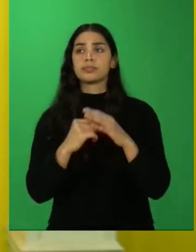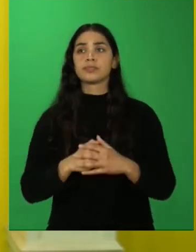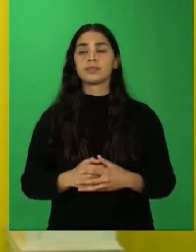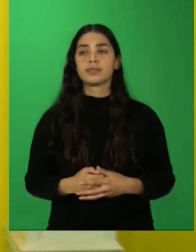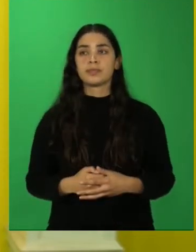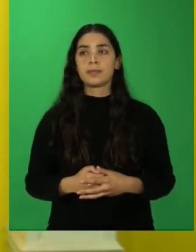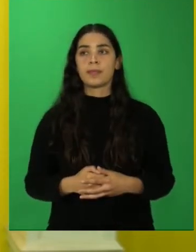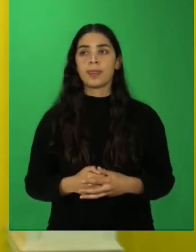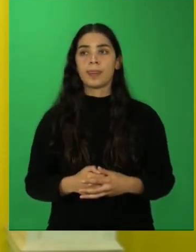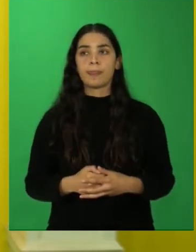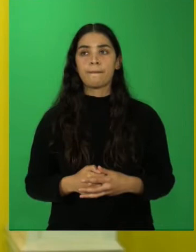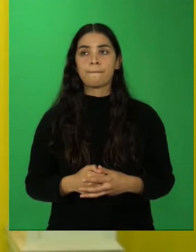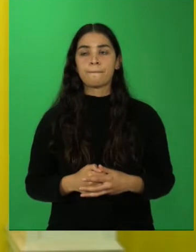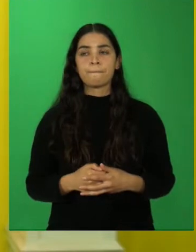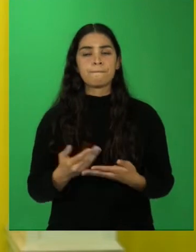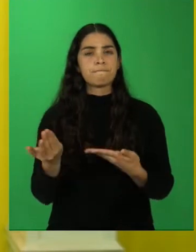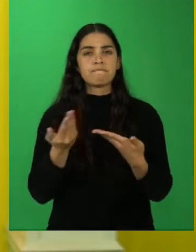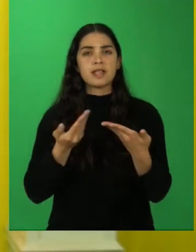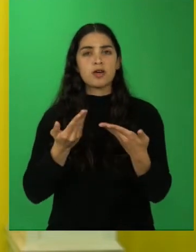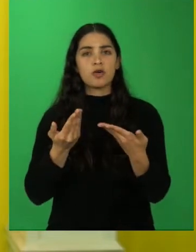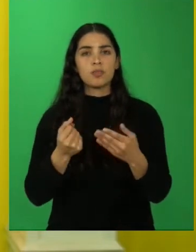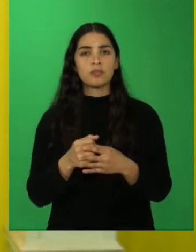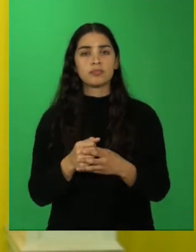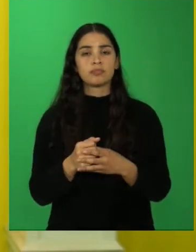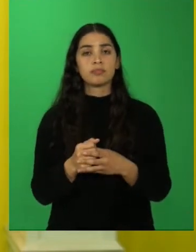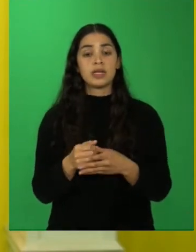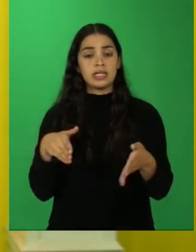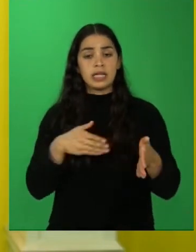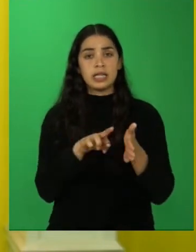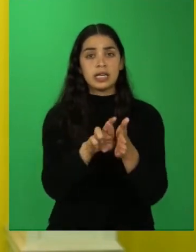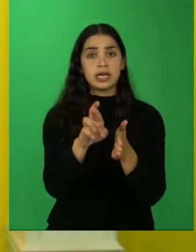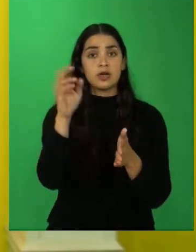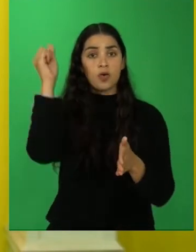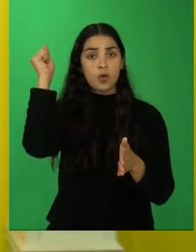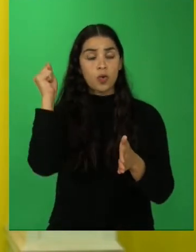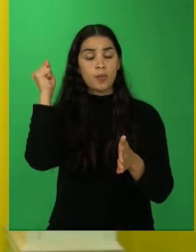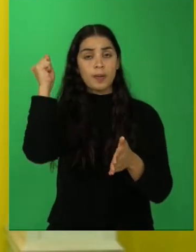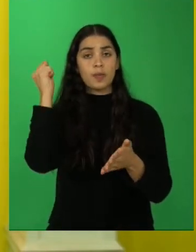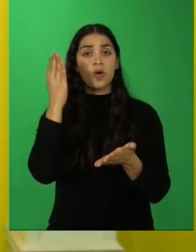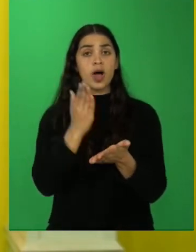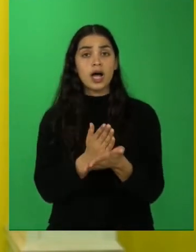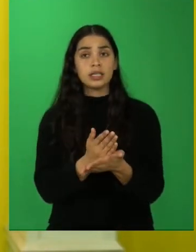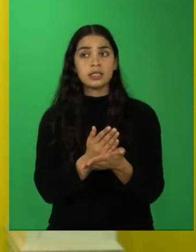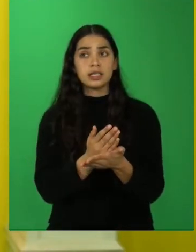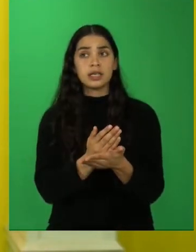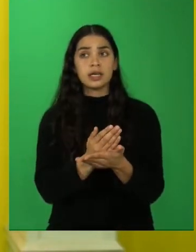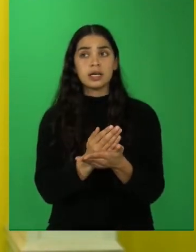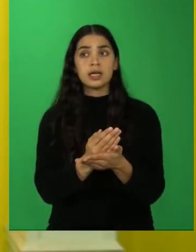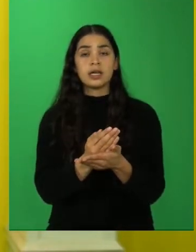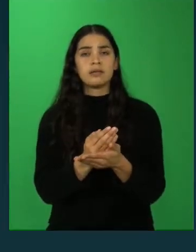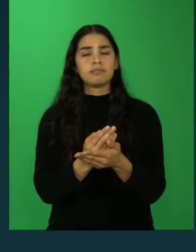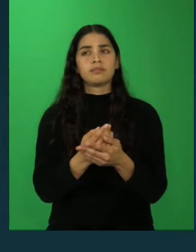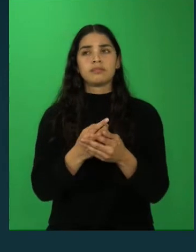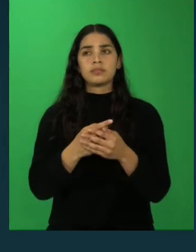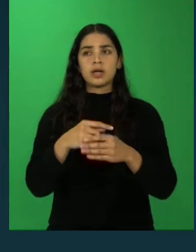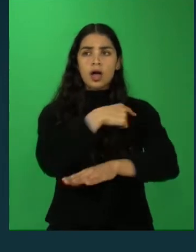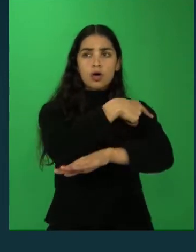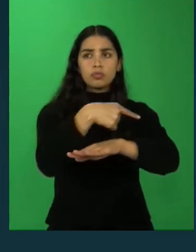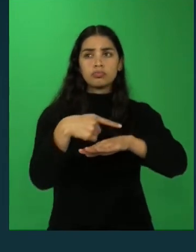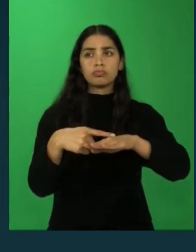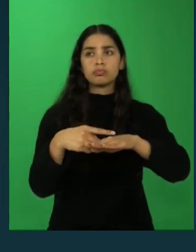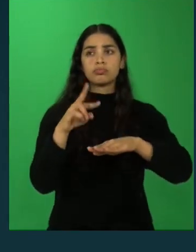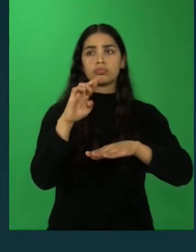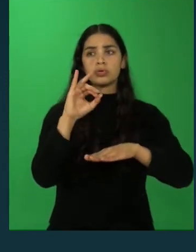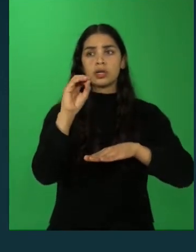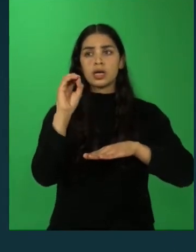El Norte Chico comprende desde los ríos Copiapó hasta el río Concagua y las regiones de